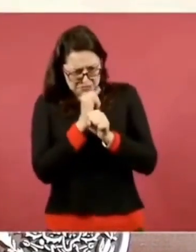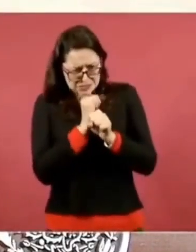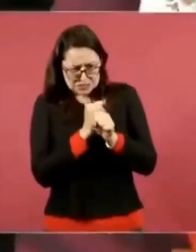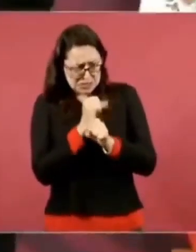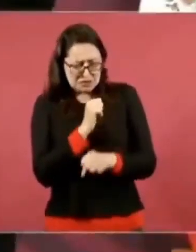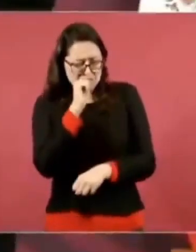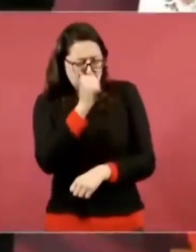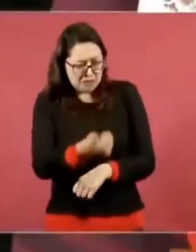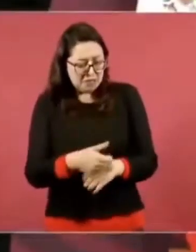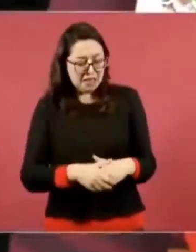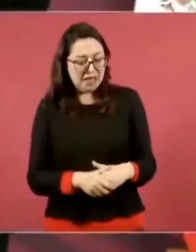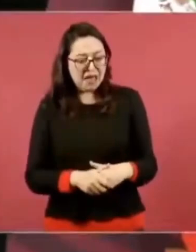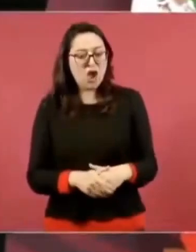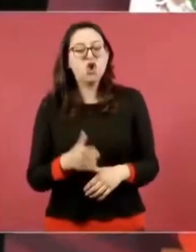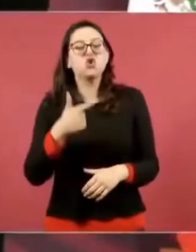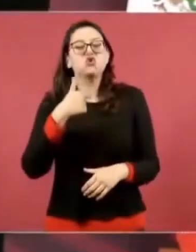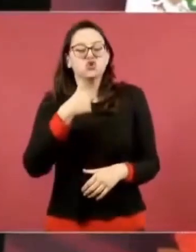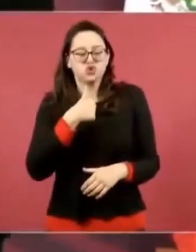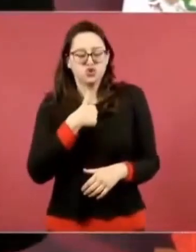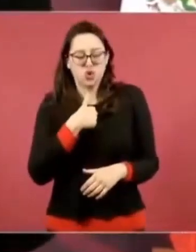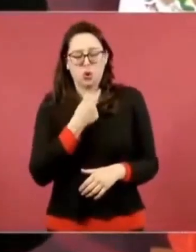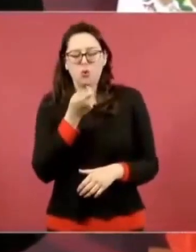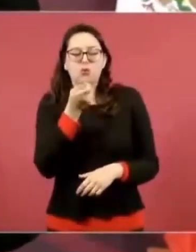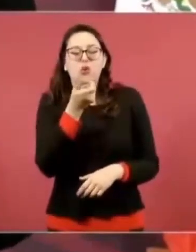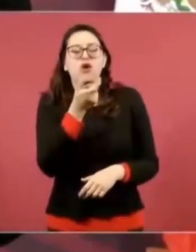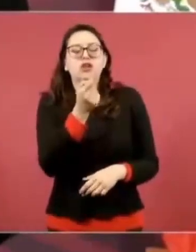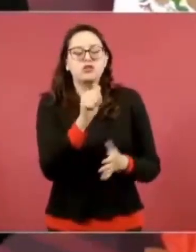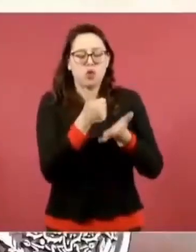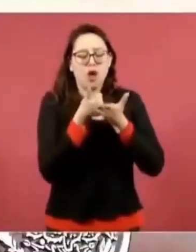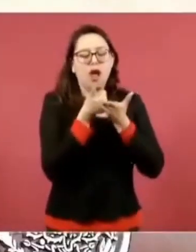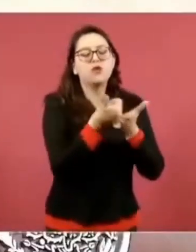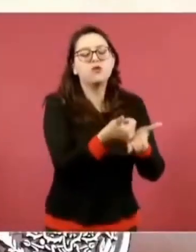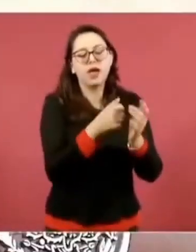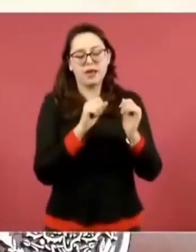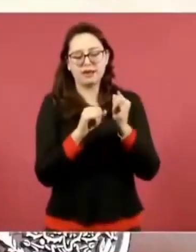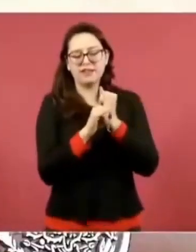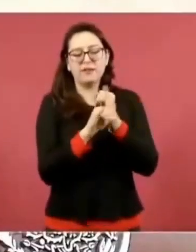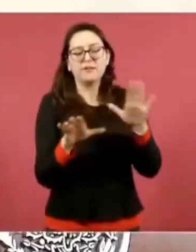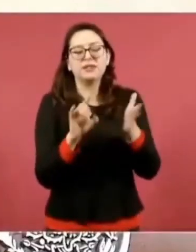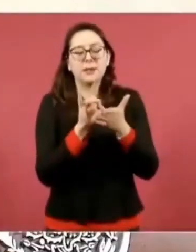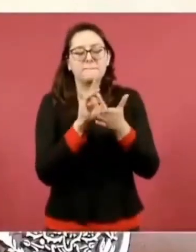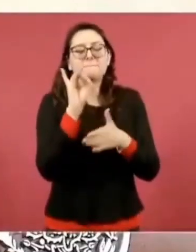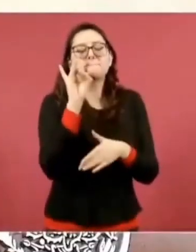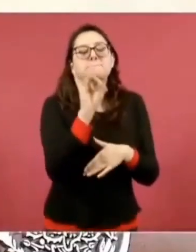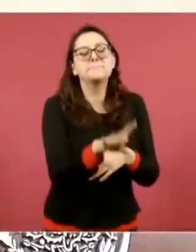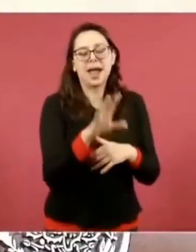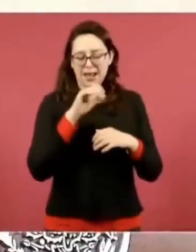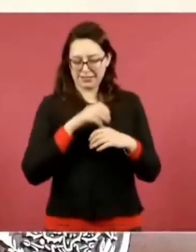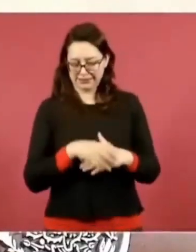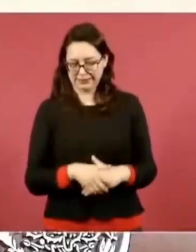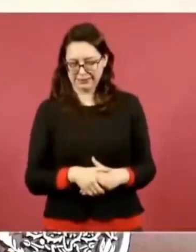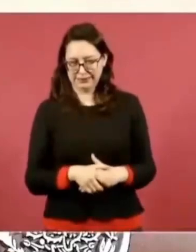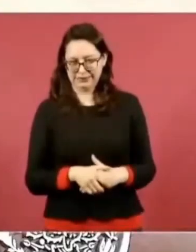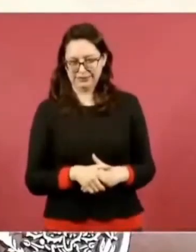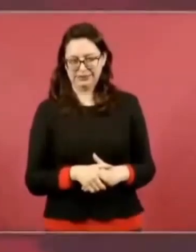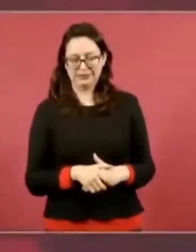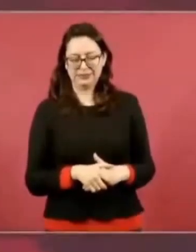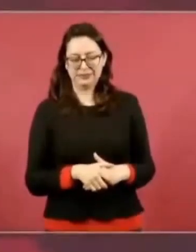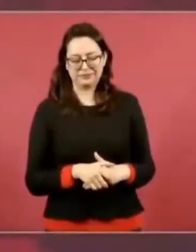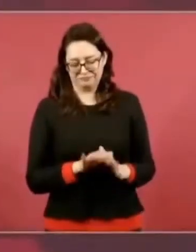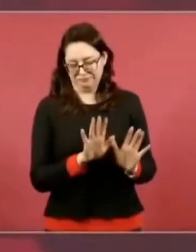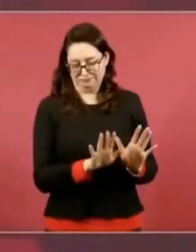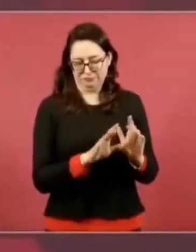porque no hacen una investigación sobre por qué compró